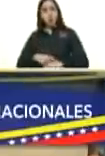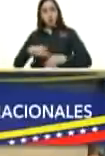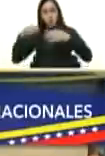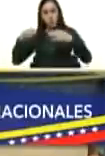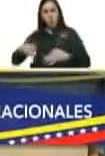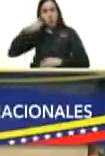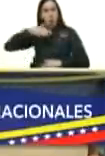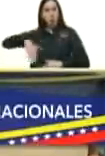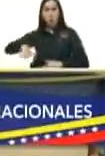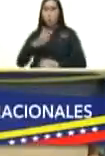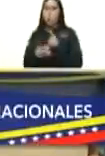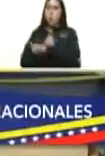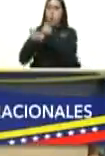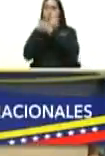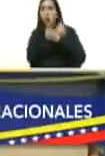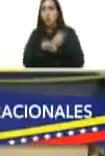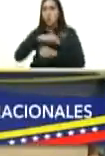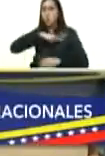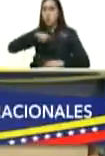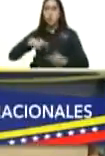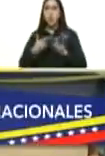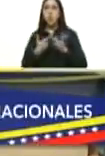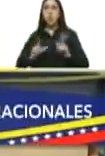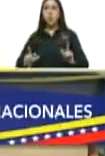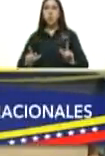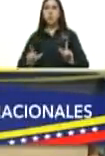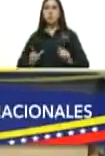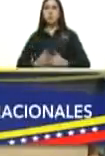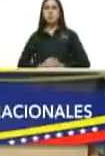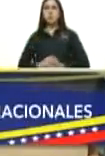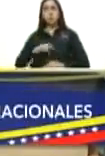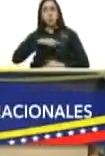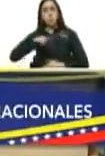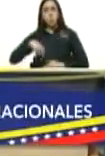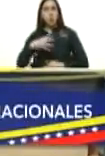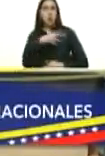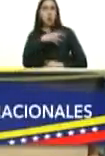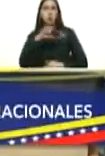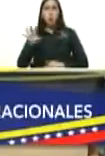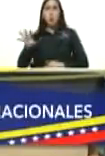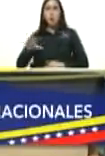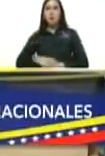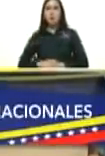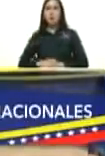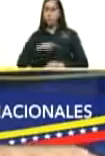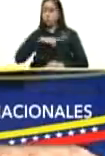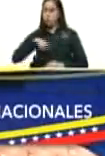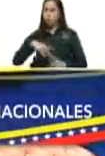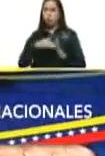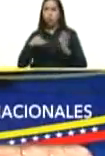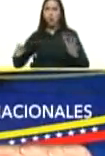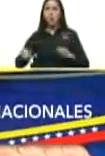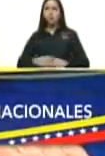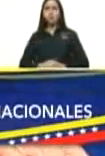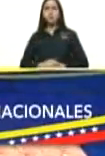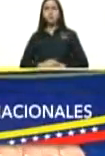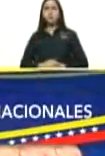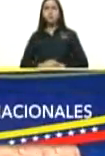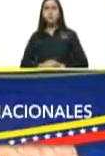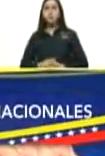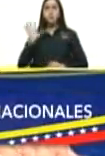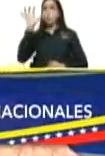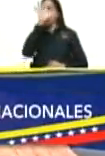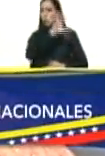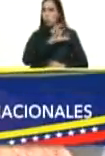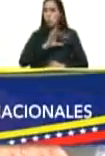pueblos amamos nuestra libertad nuestra soberanía nuestros derechos donde los pueblos